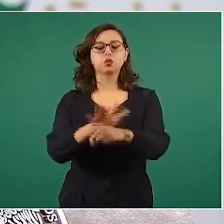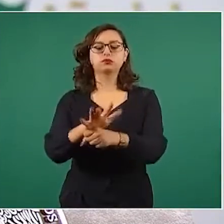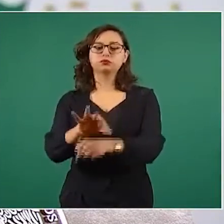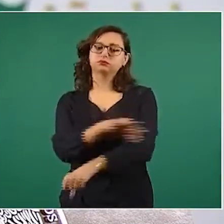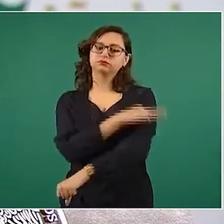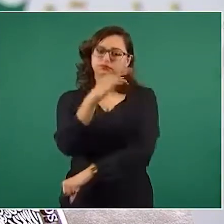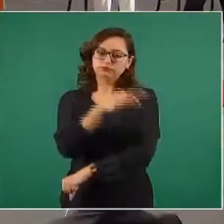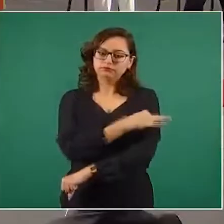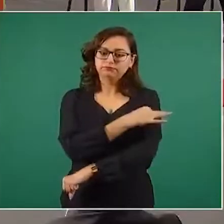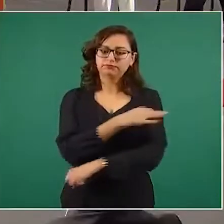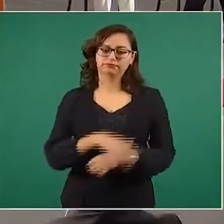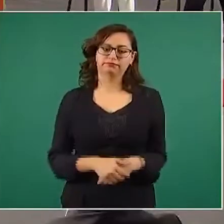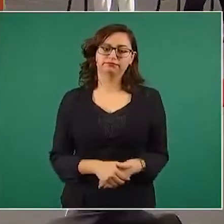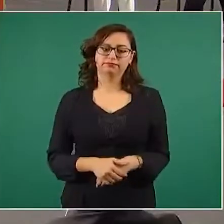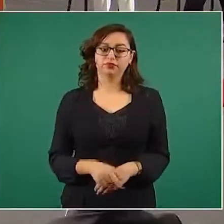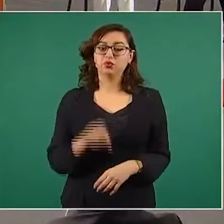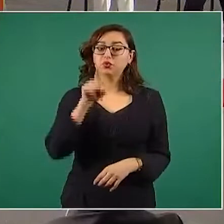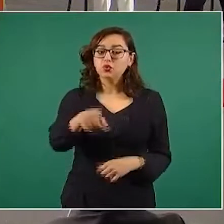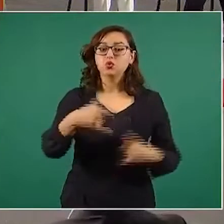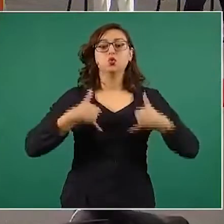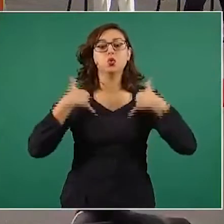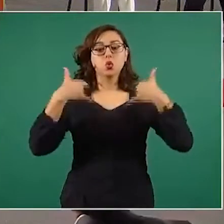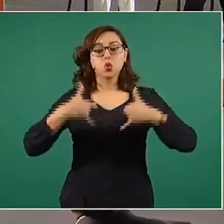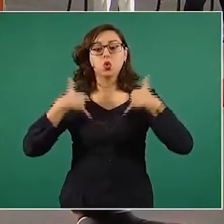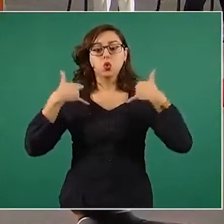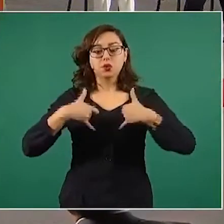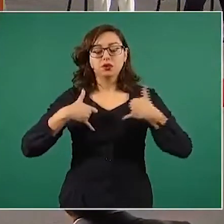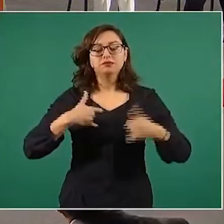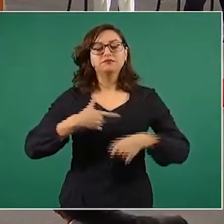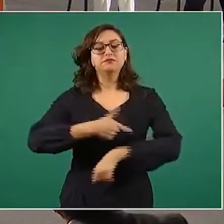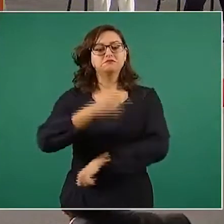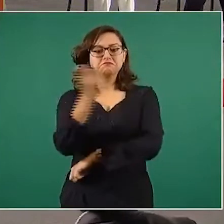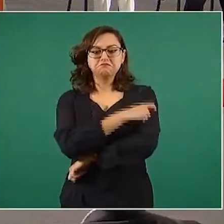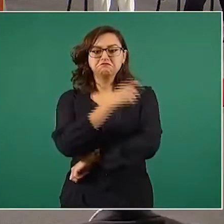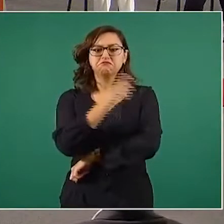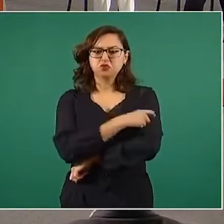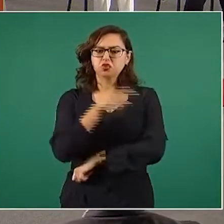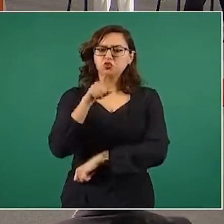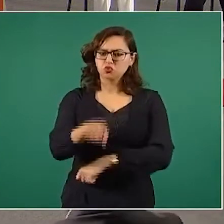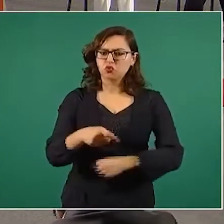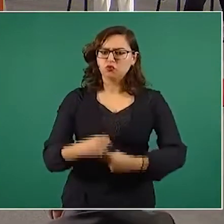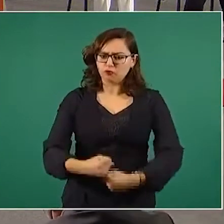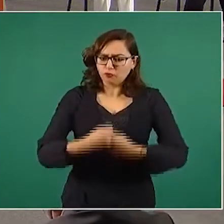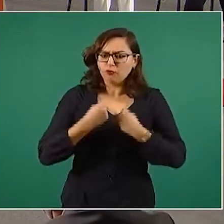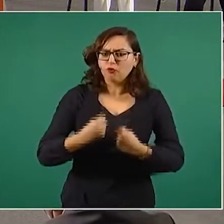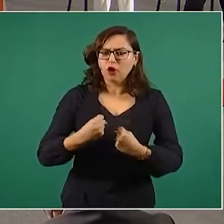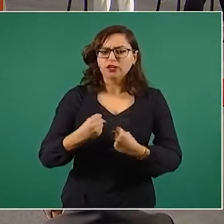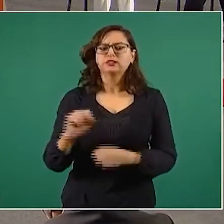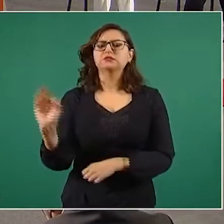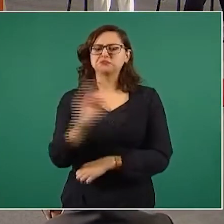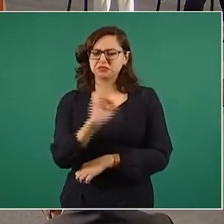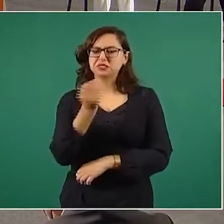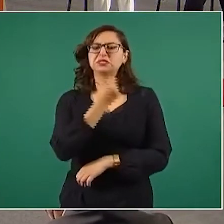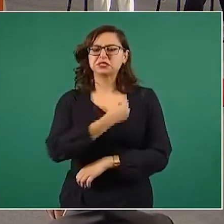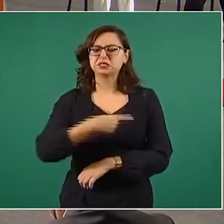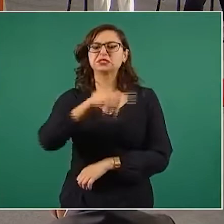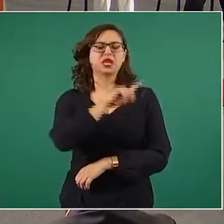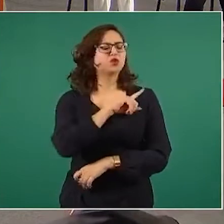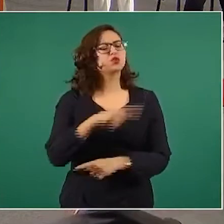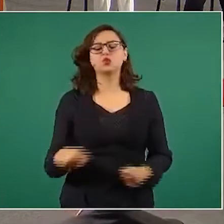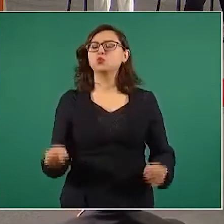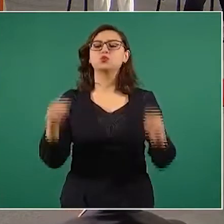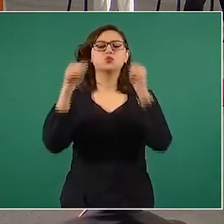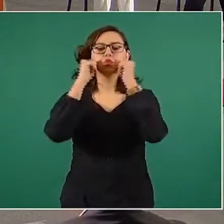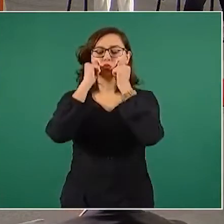vacúnate, es importante. Aunque eres una persona robusta, eres una persona posiblemente sana, también la vacuna